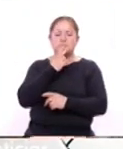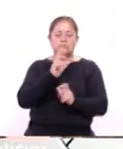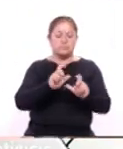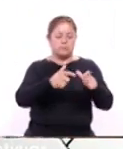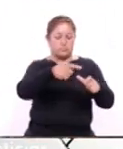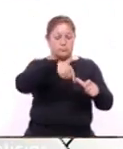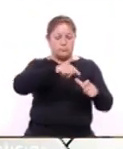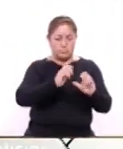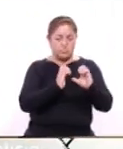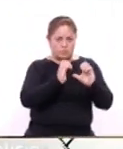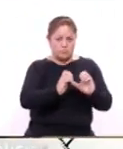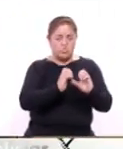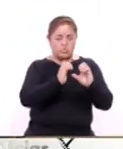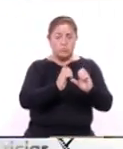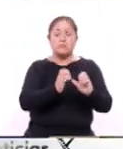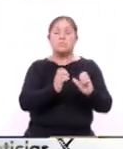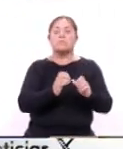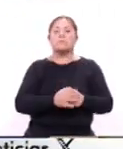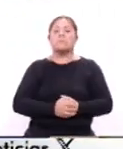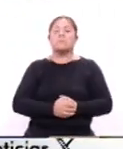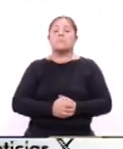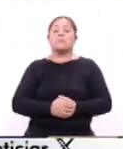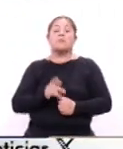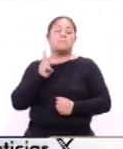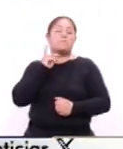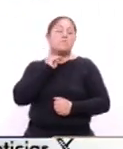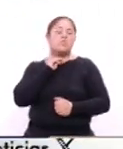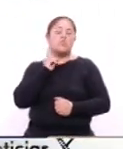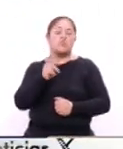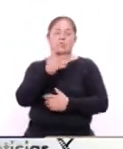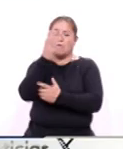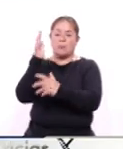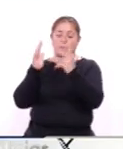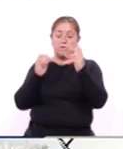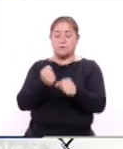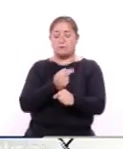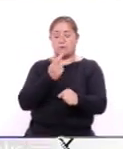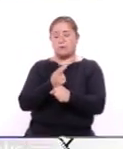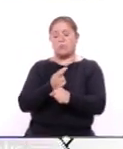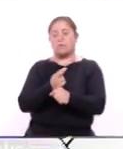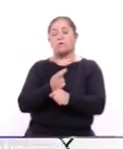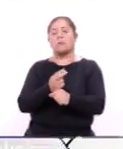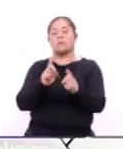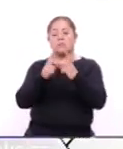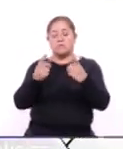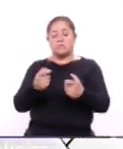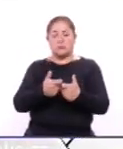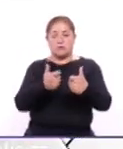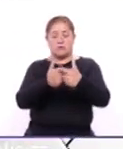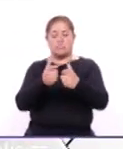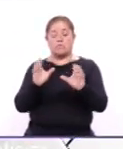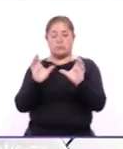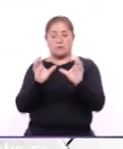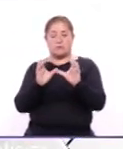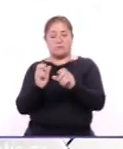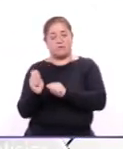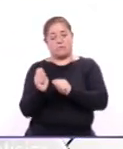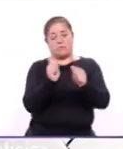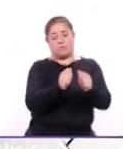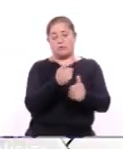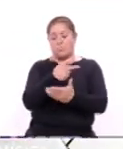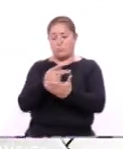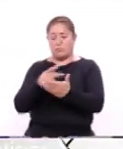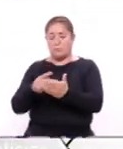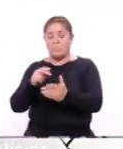con la conservación, la Procuraduría Federal de Protección al Ambiente y la Secretaría de Desarrollo Económico entregaron certificados del Programa Nacional